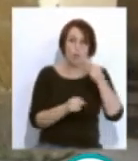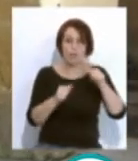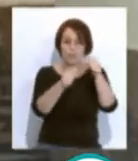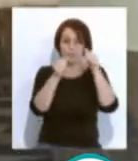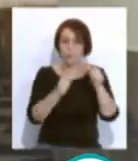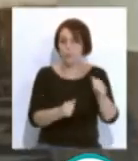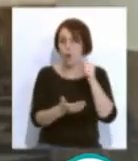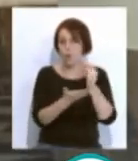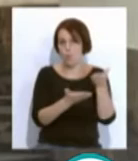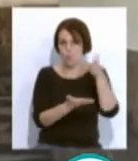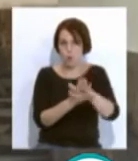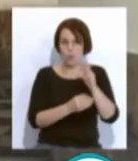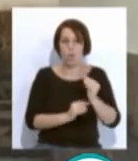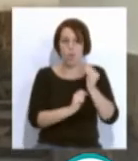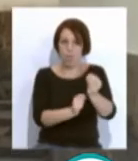defunción.